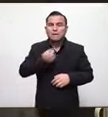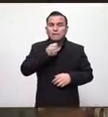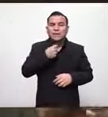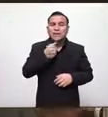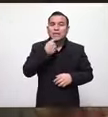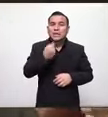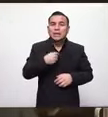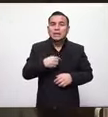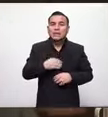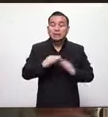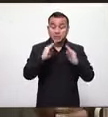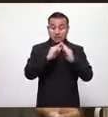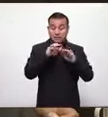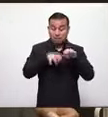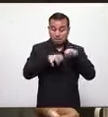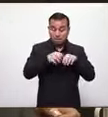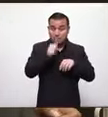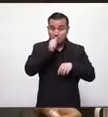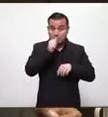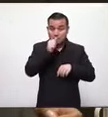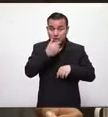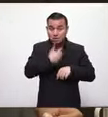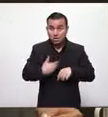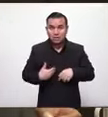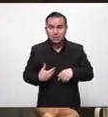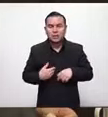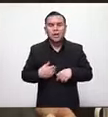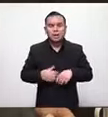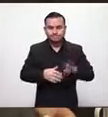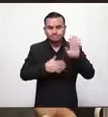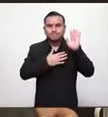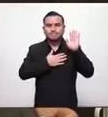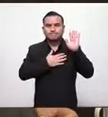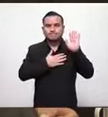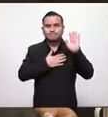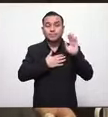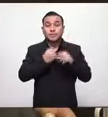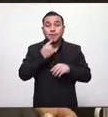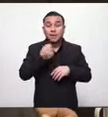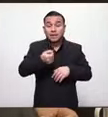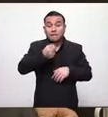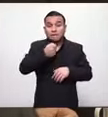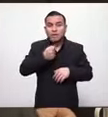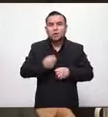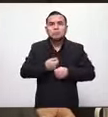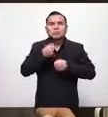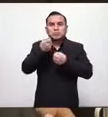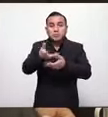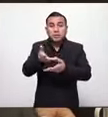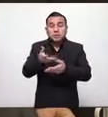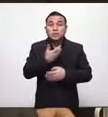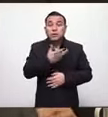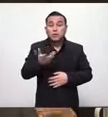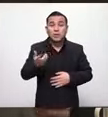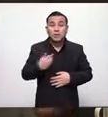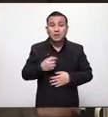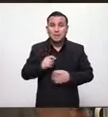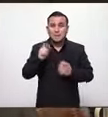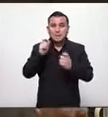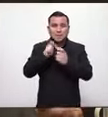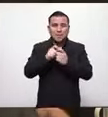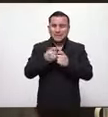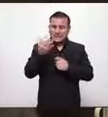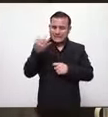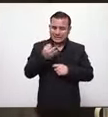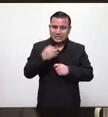el secretario privado de la presidencia se comprometió a dar los informes de la manera como la